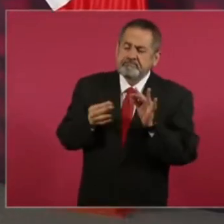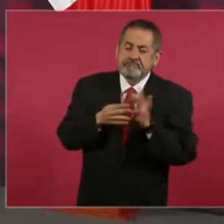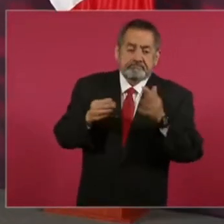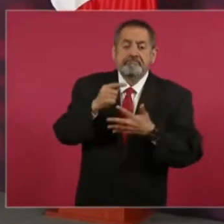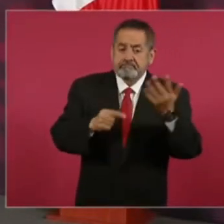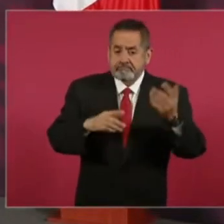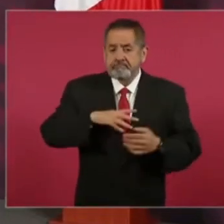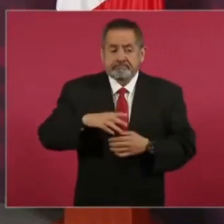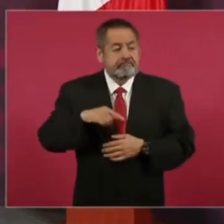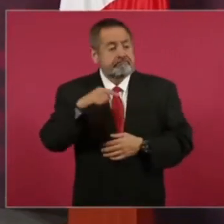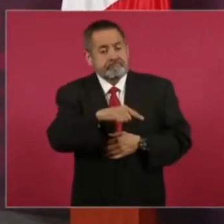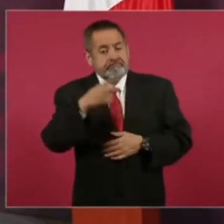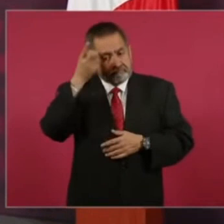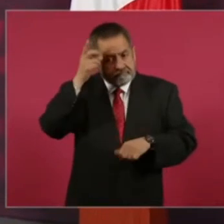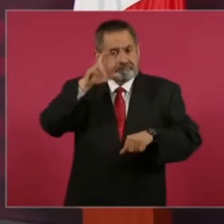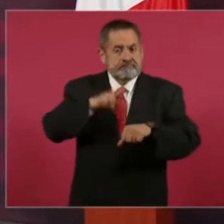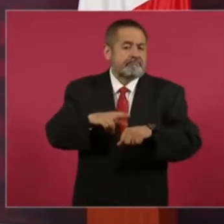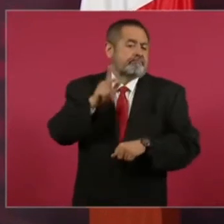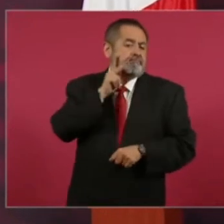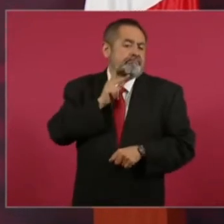del que era director de Pemex